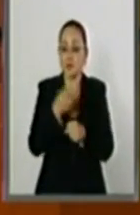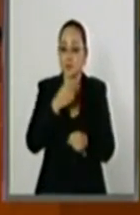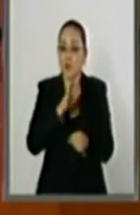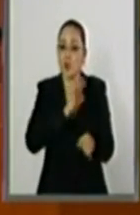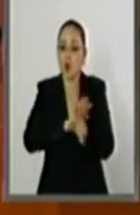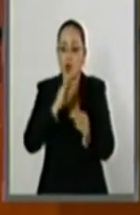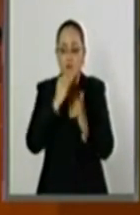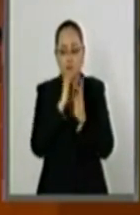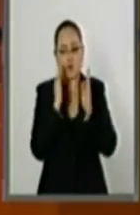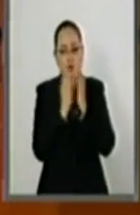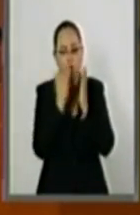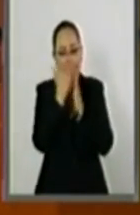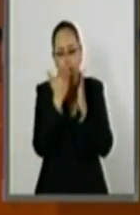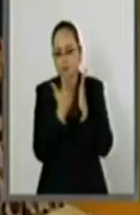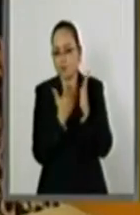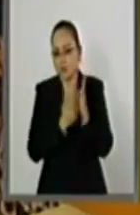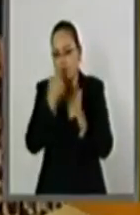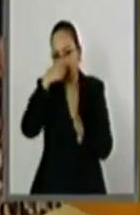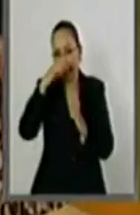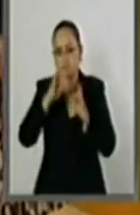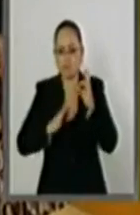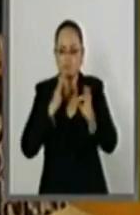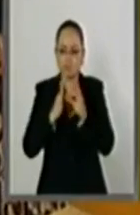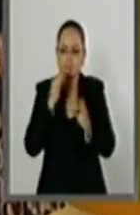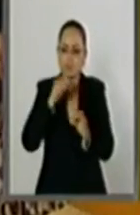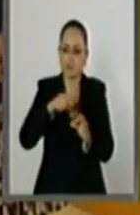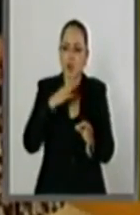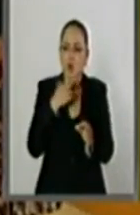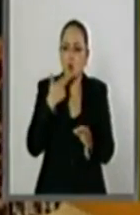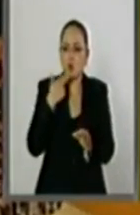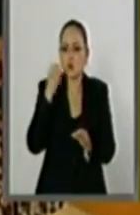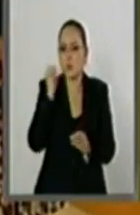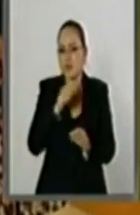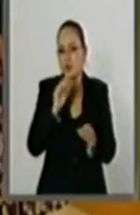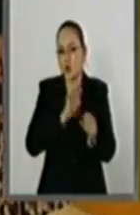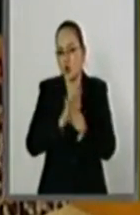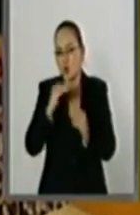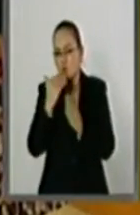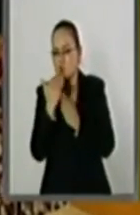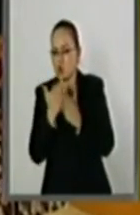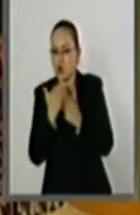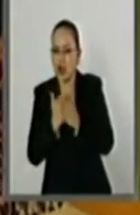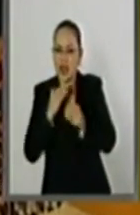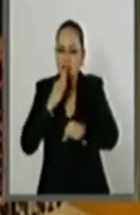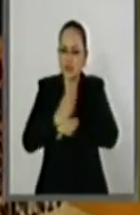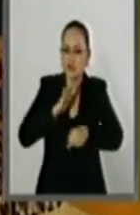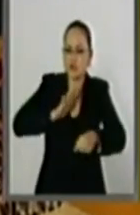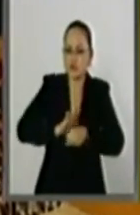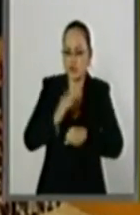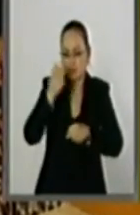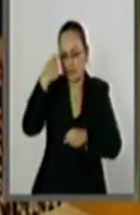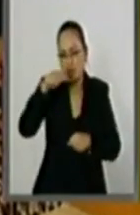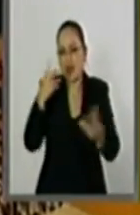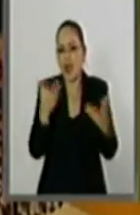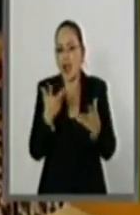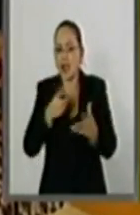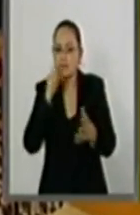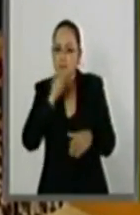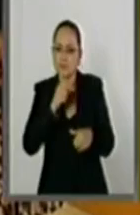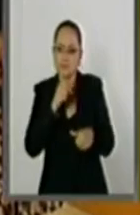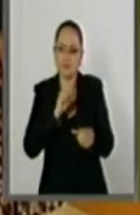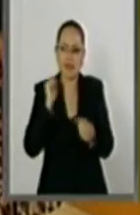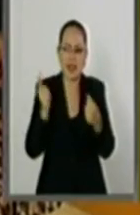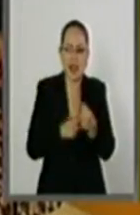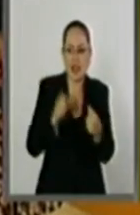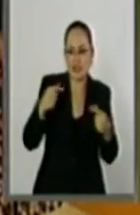mecanismos para garantizar el cumplimiento y la efectiva aplicación de las medidas de apremio y las sanciones que correspondan para aquellas conductas